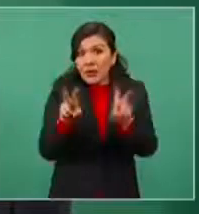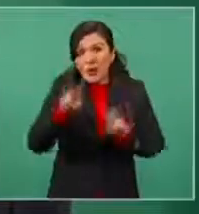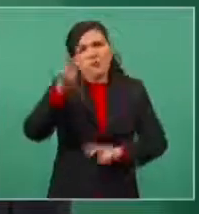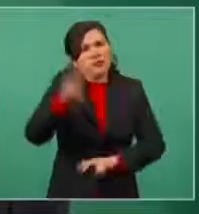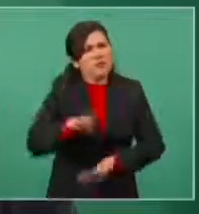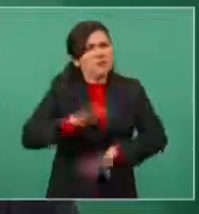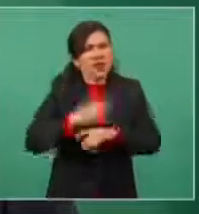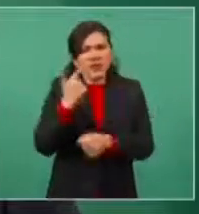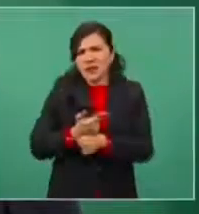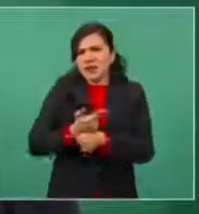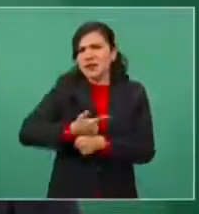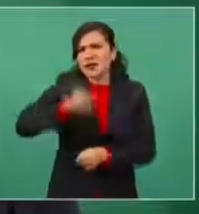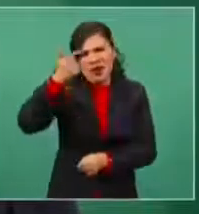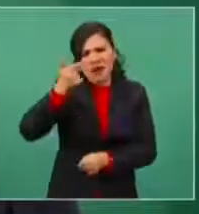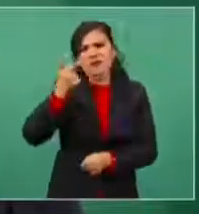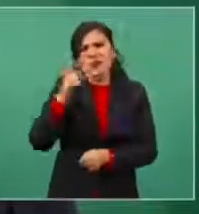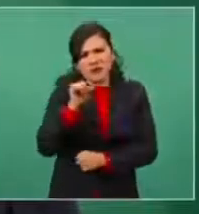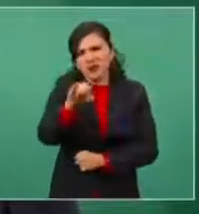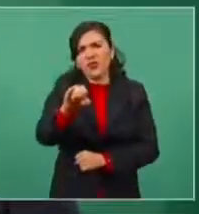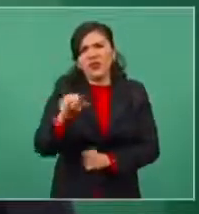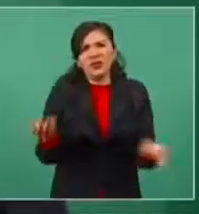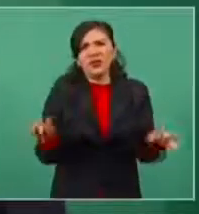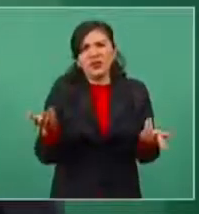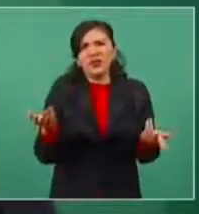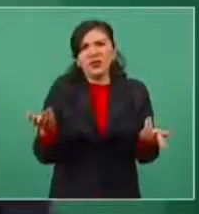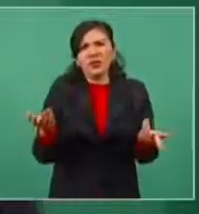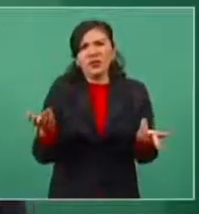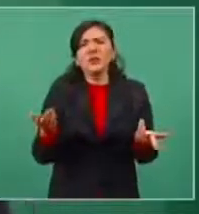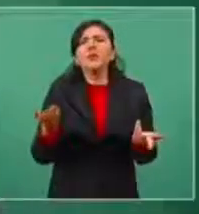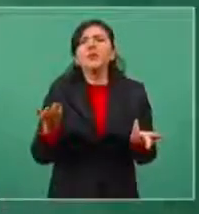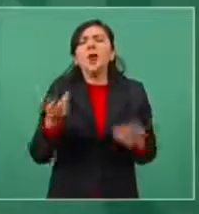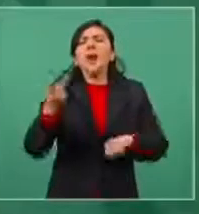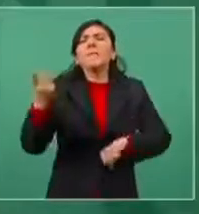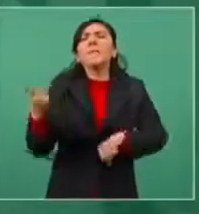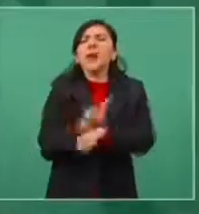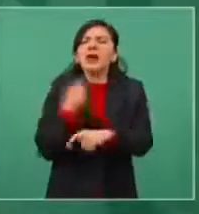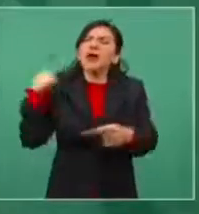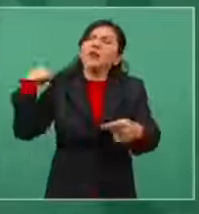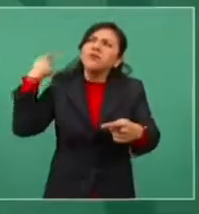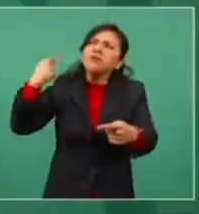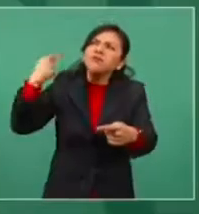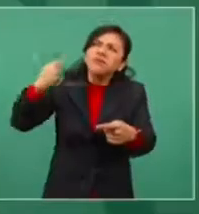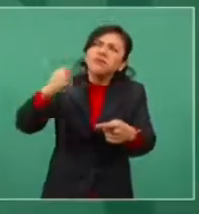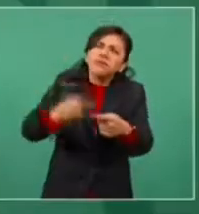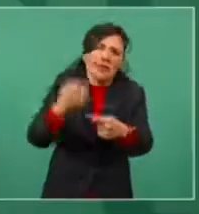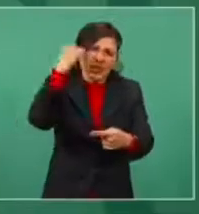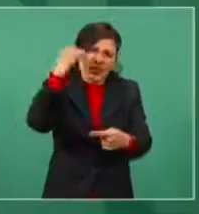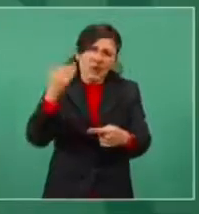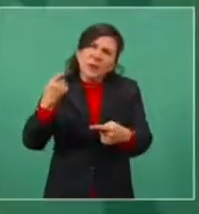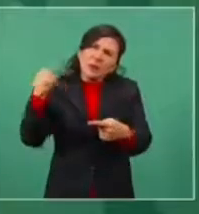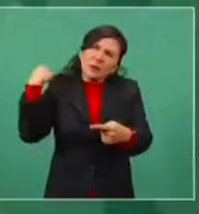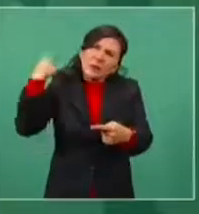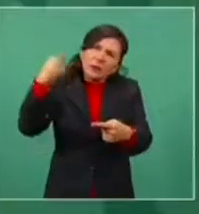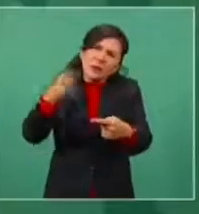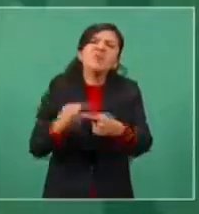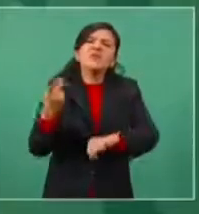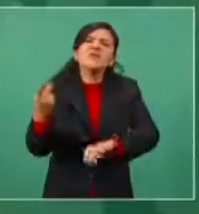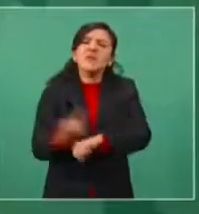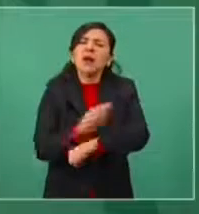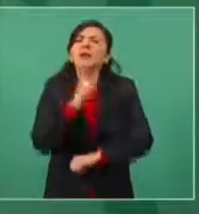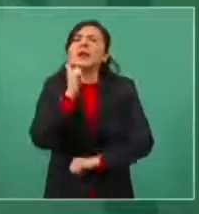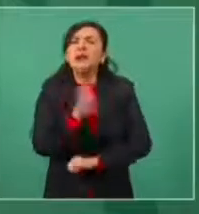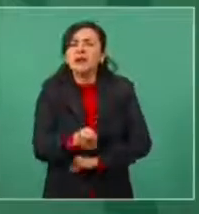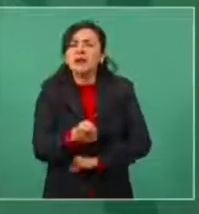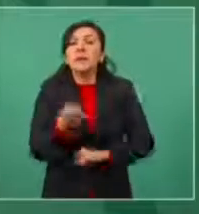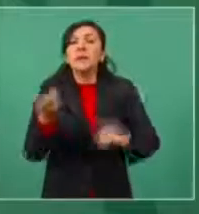porque lo que ha venido sucediendo en los últimos tiempos es que